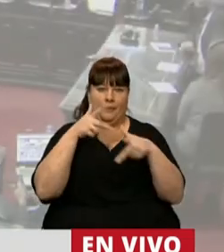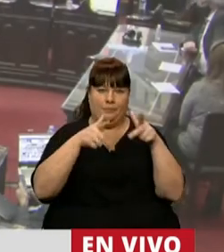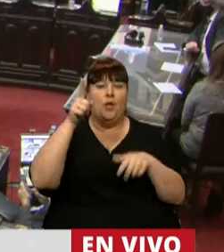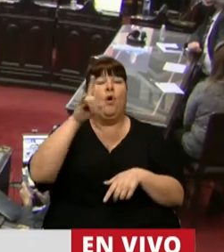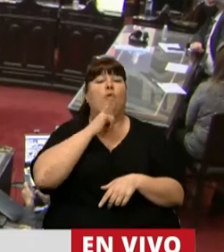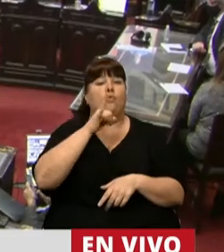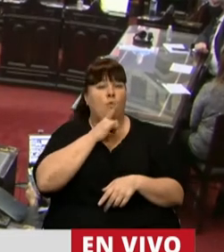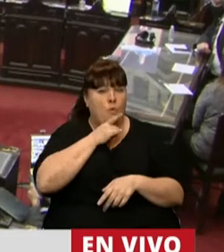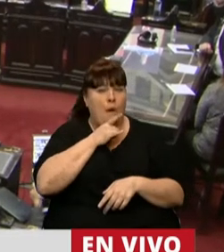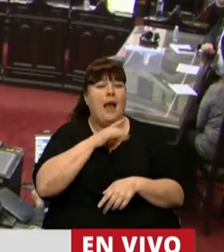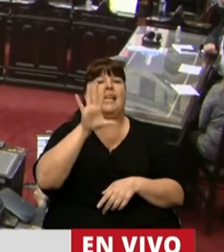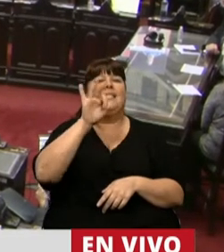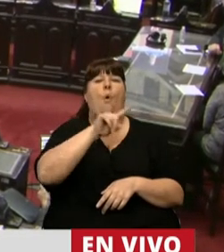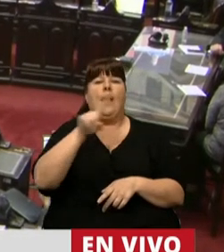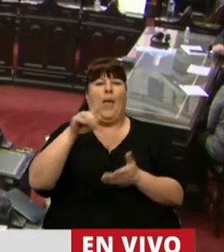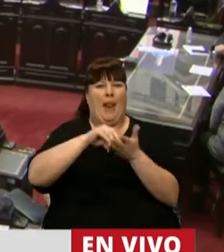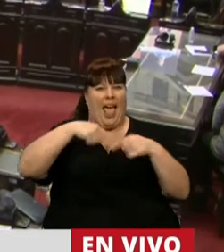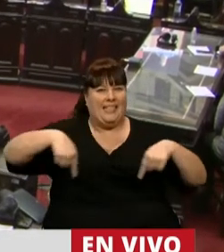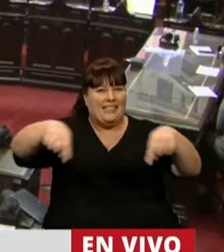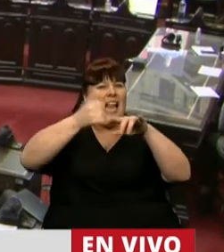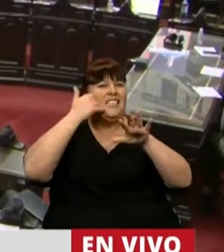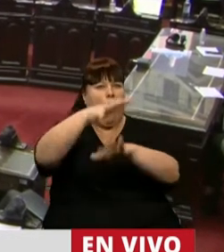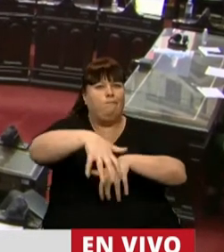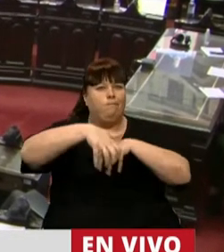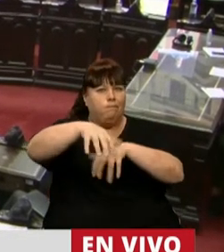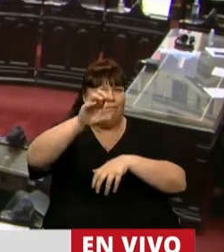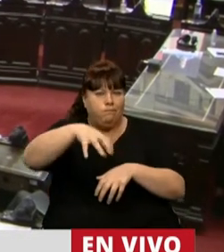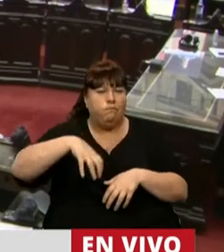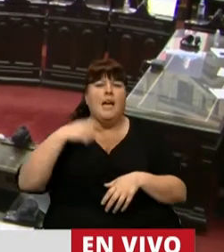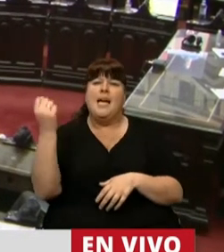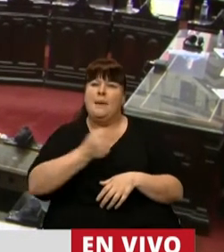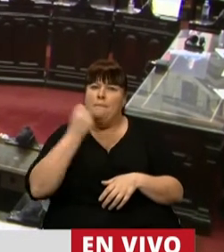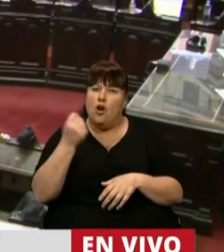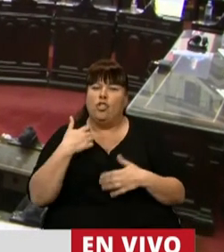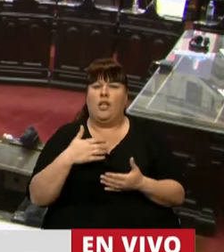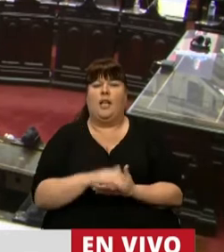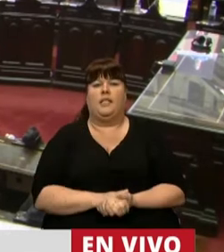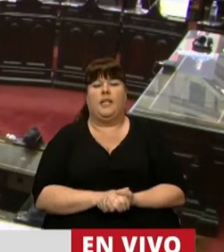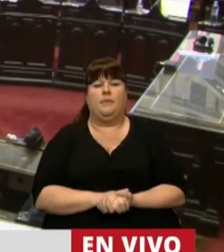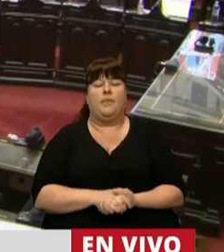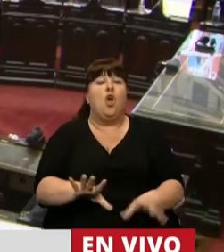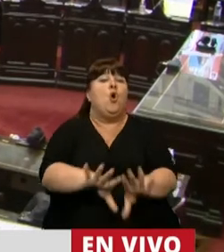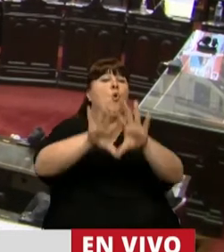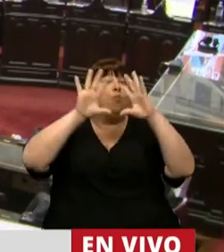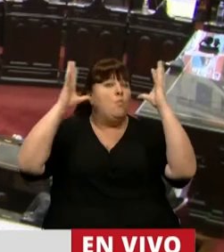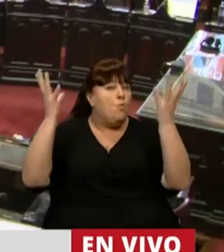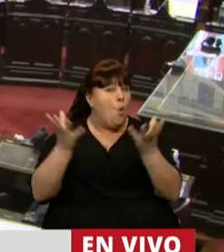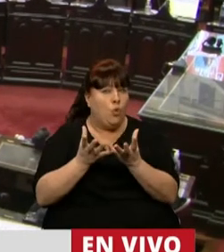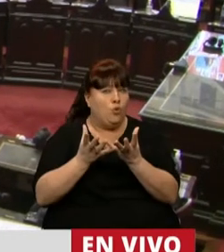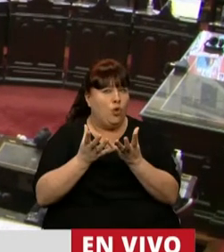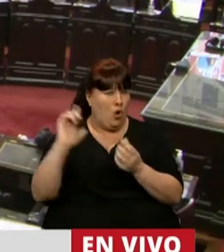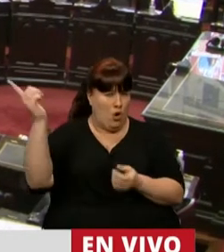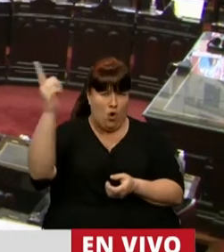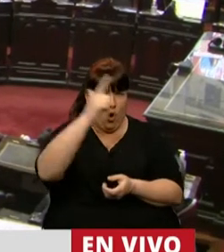en Tucumán hay 50.000 hectáreas cultivadas. Es muy importante. En el mundo no